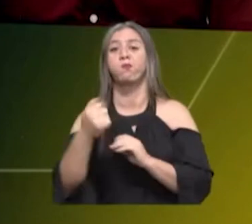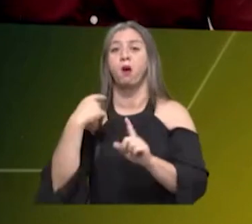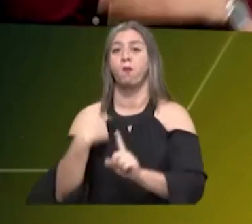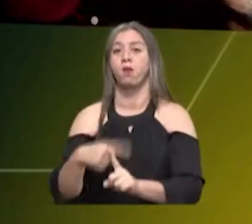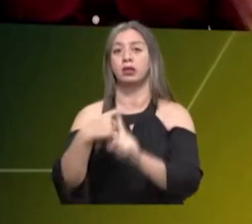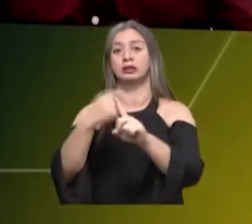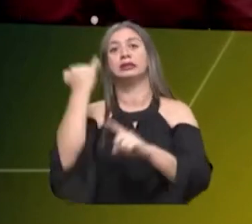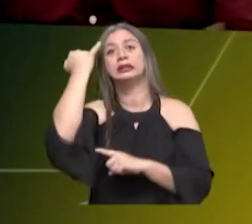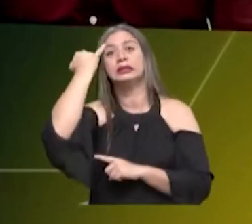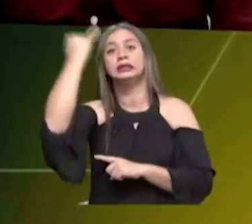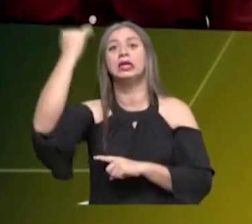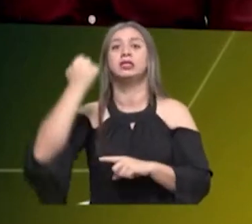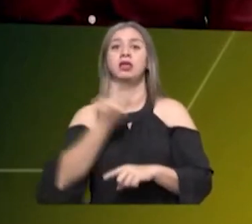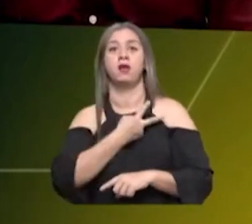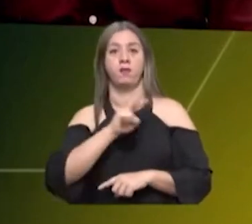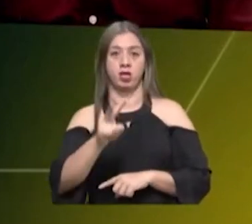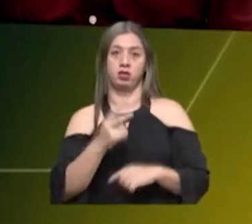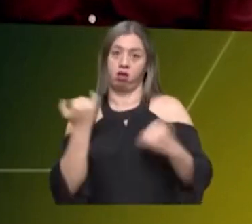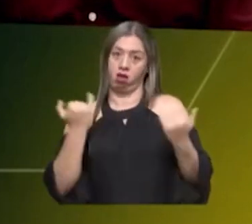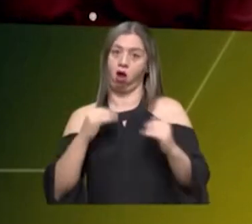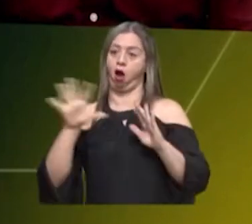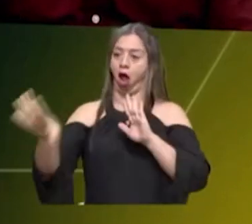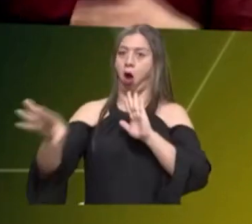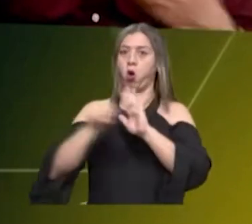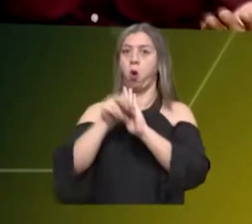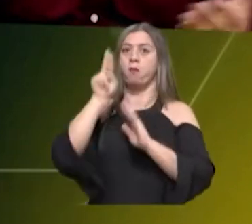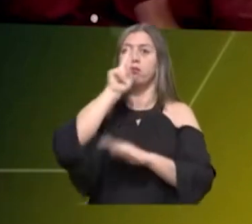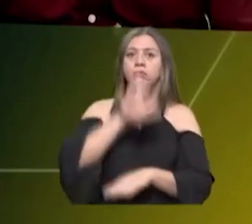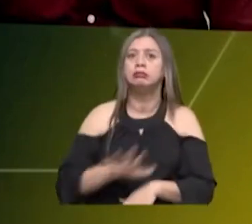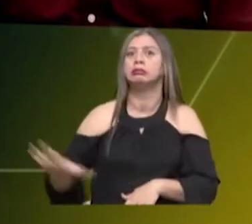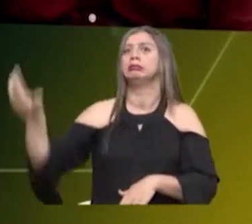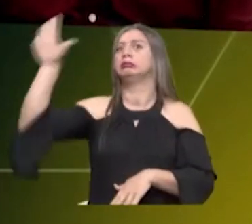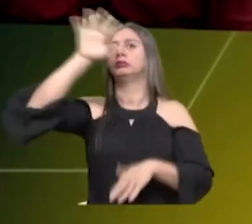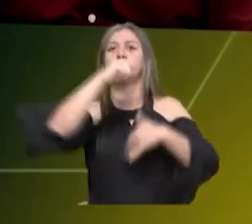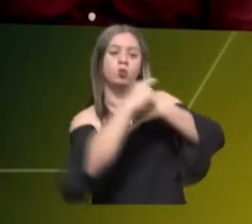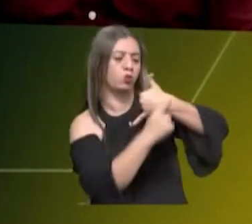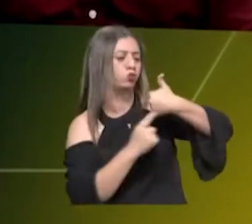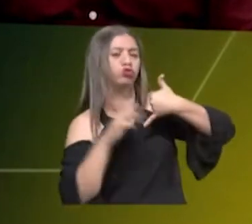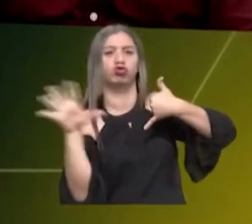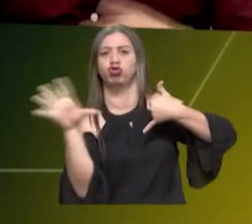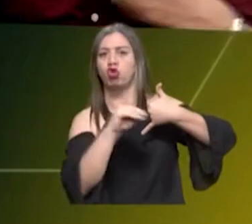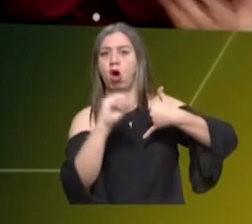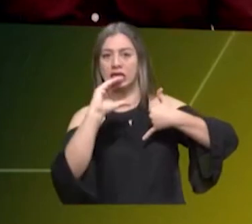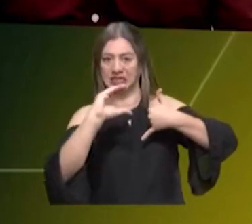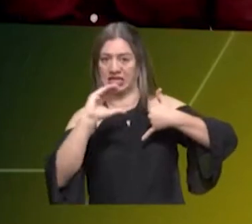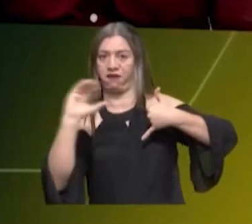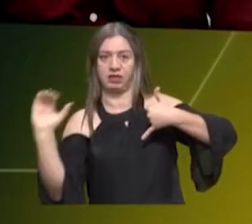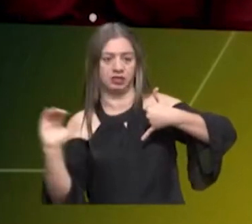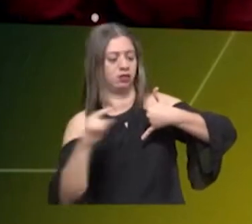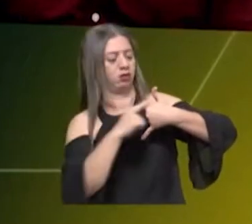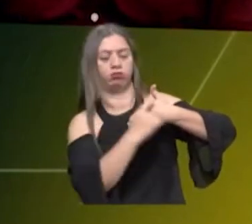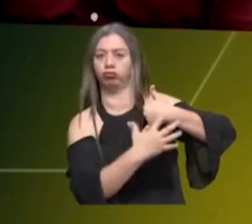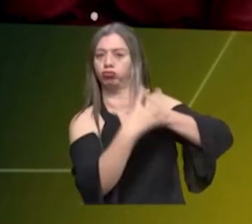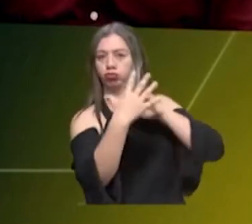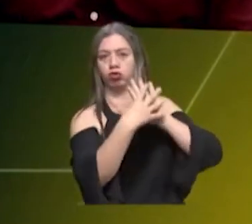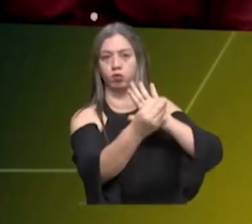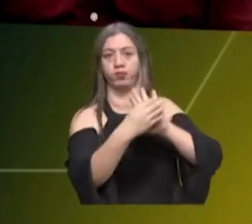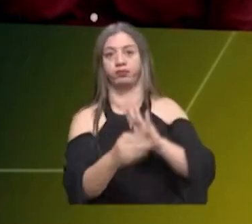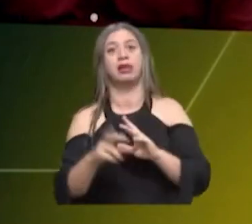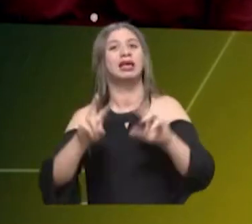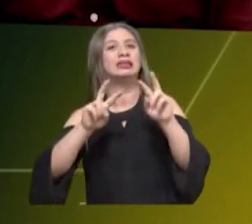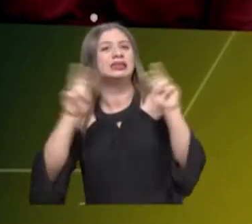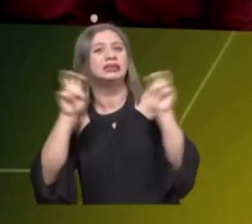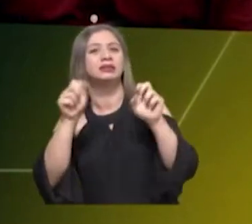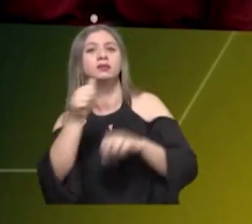nació en el Valle del Cauca y hoy en día es un programa a nivel nacional asumido por todas las corporaciones. Frente al tema del recurso hídrico, la